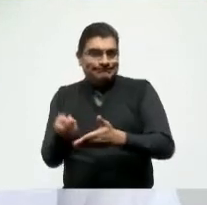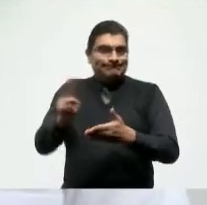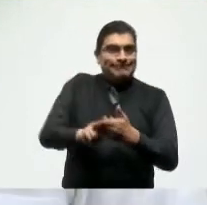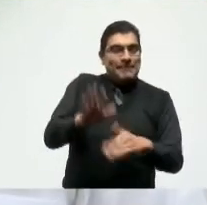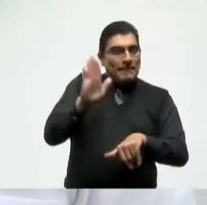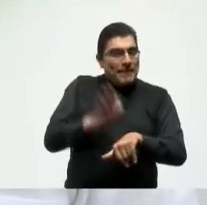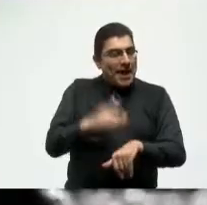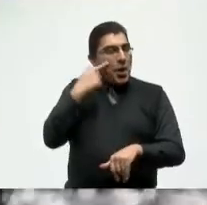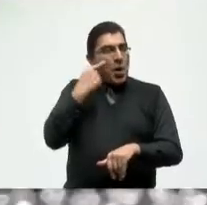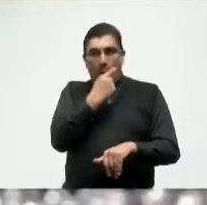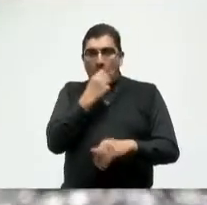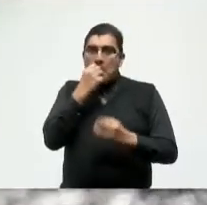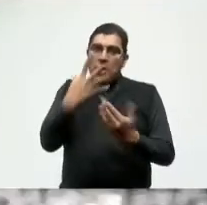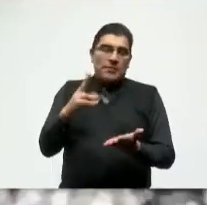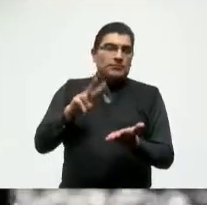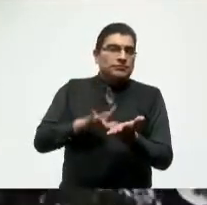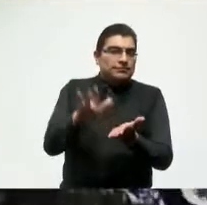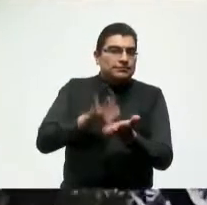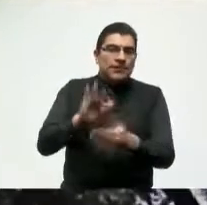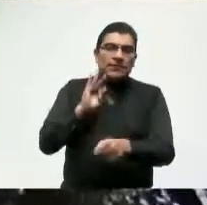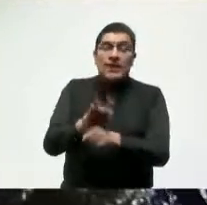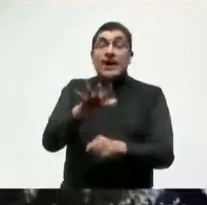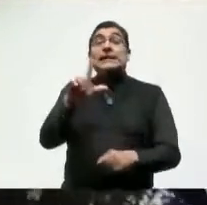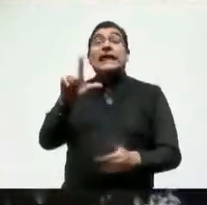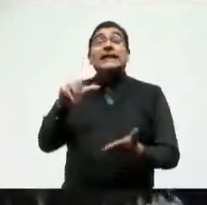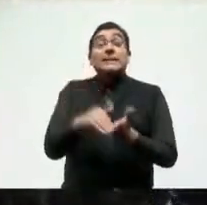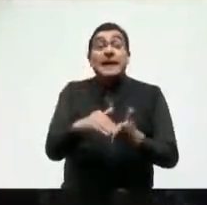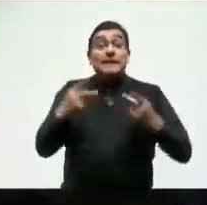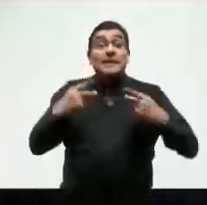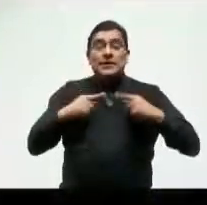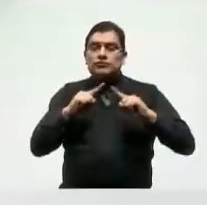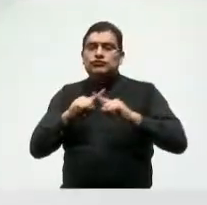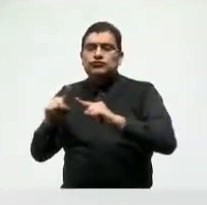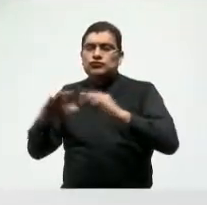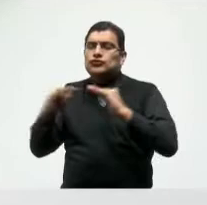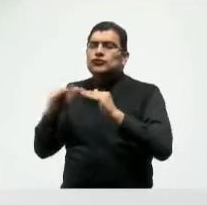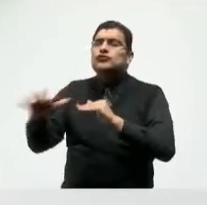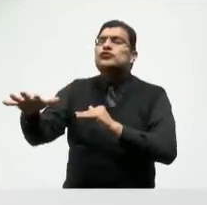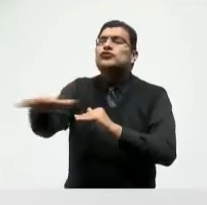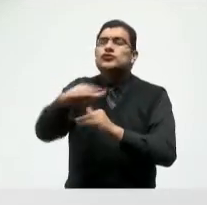beneficiará de manera directa a las más de 7.000 personas que viven en estas comunidades.